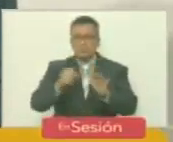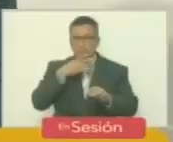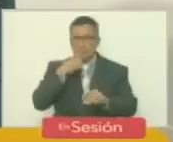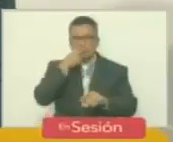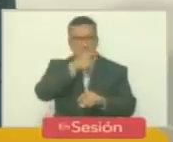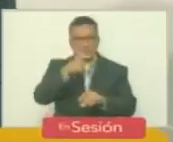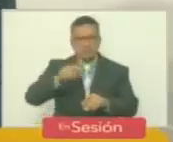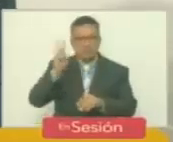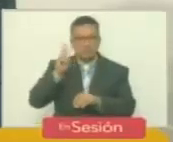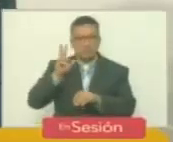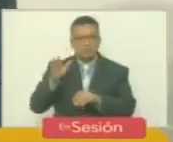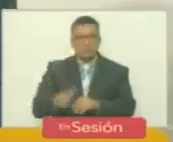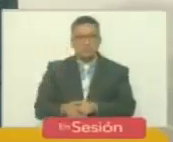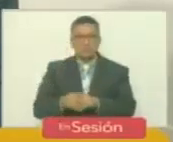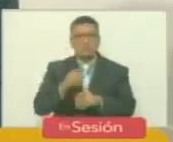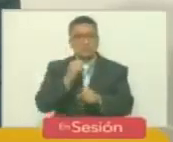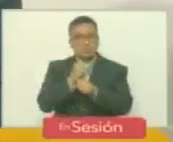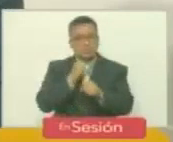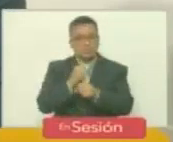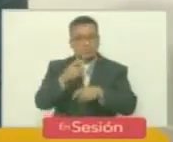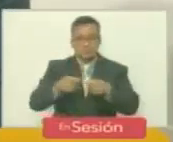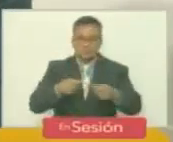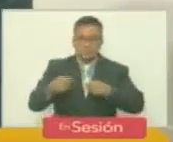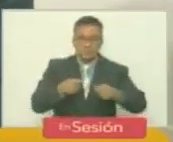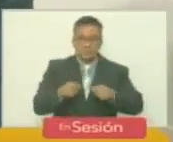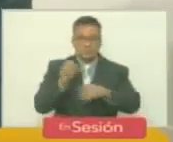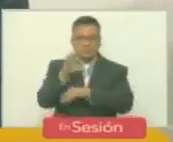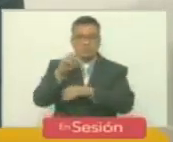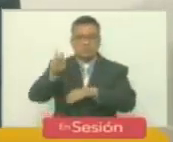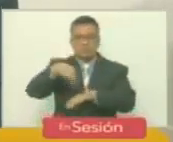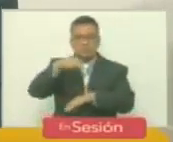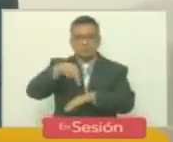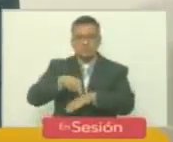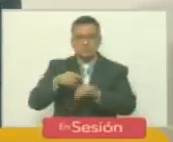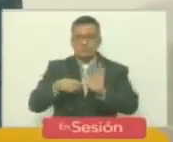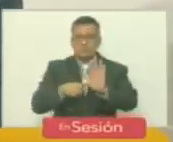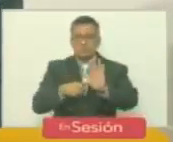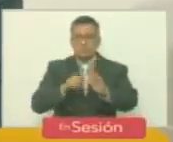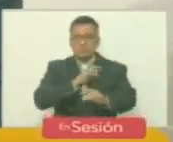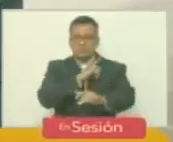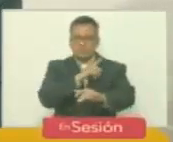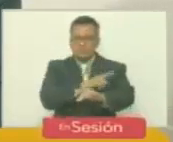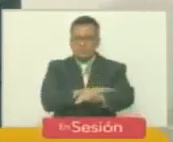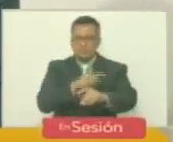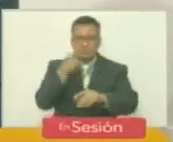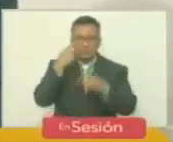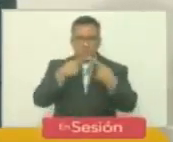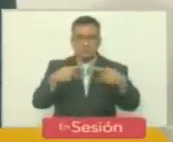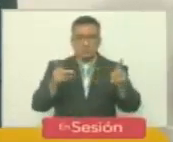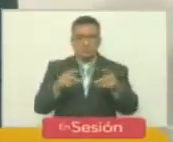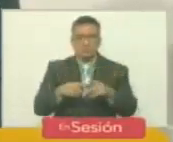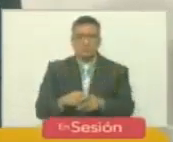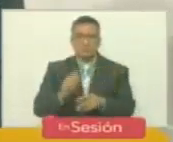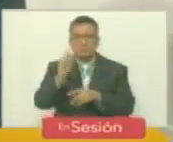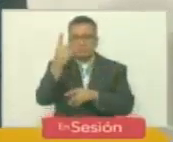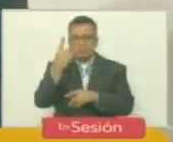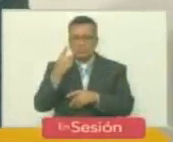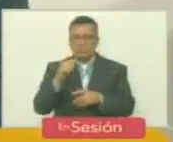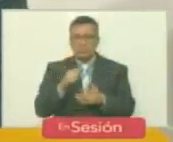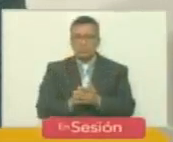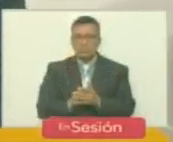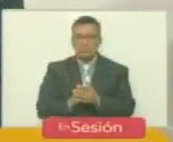el pueblo de Venezuela. La función contralora de la Asamblea Nacional frente al poder público. Y principalmente,